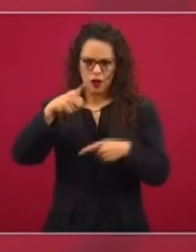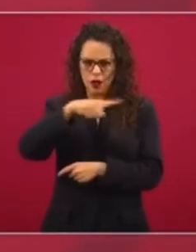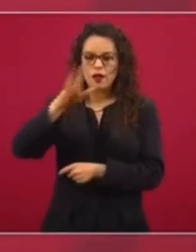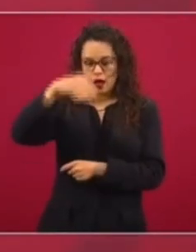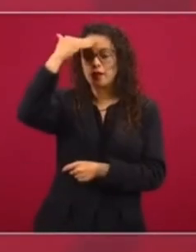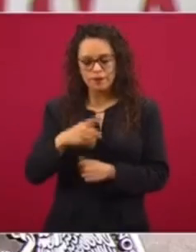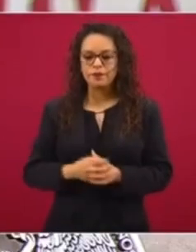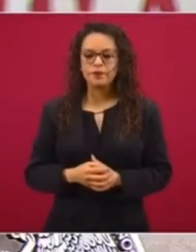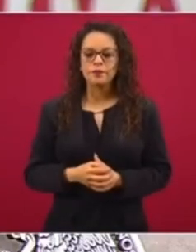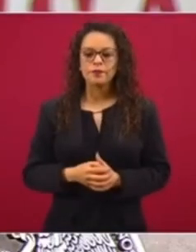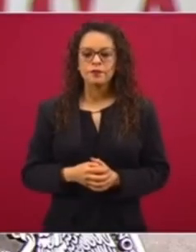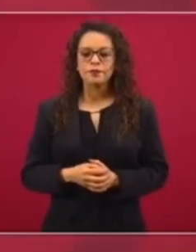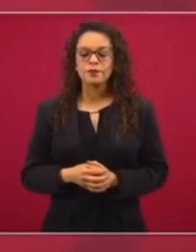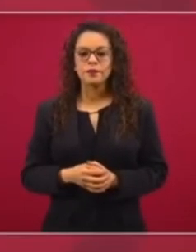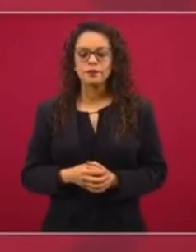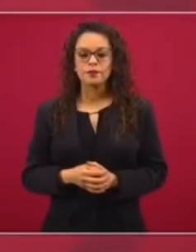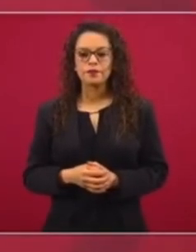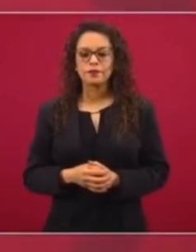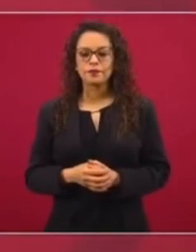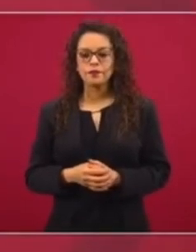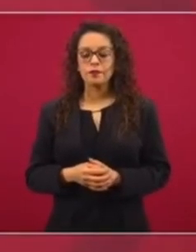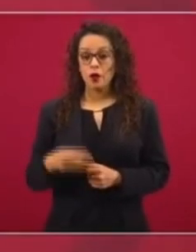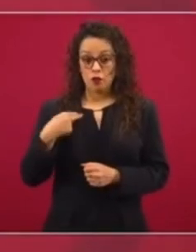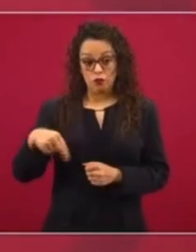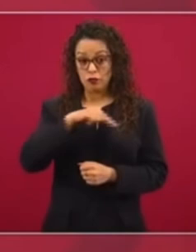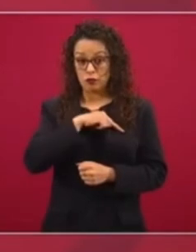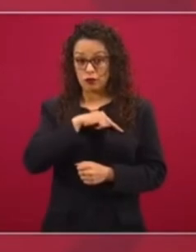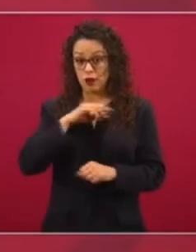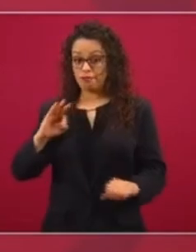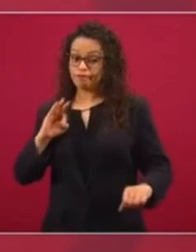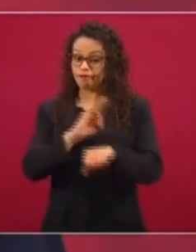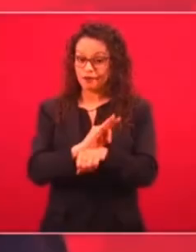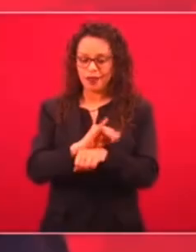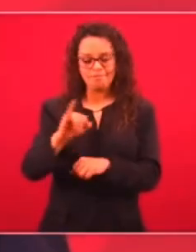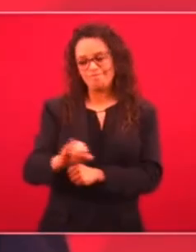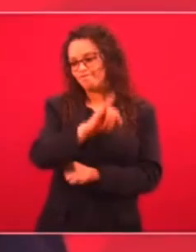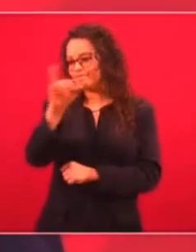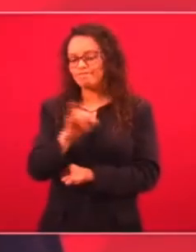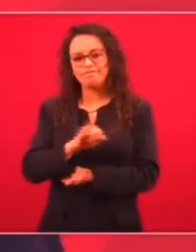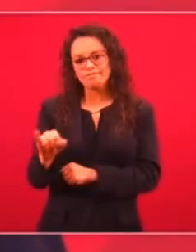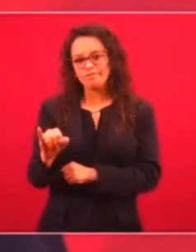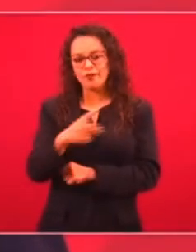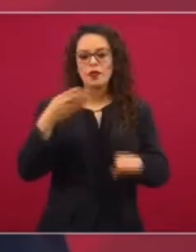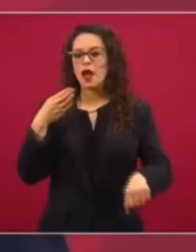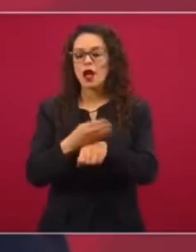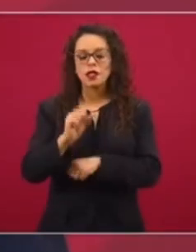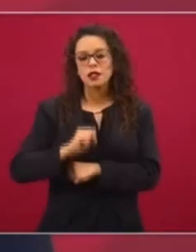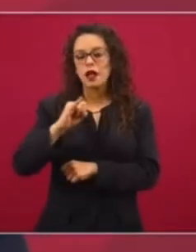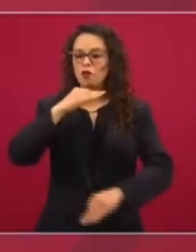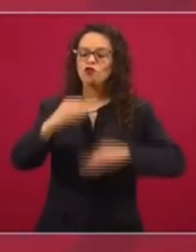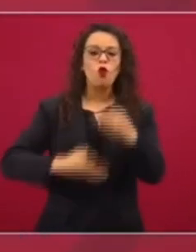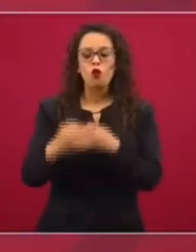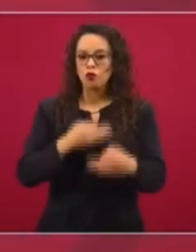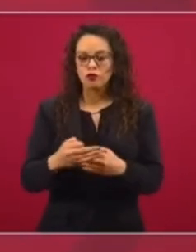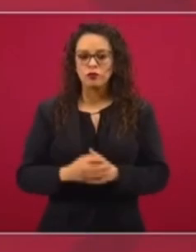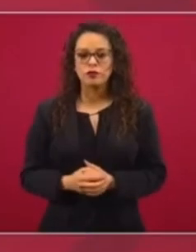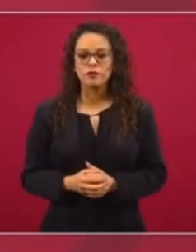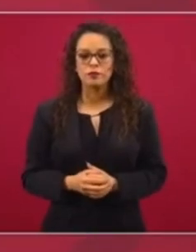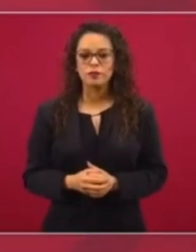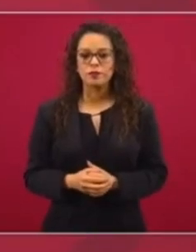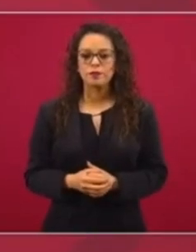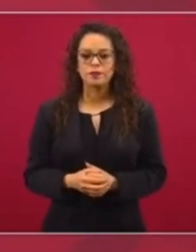a dar protección, no va haber impunidad para nadie. Nosotros llegamos precisamente